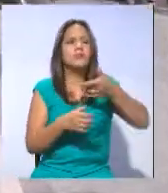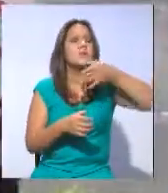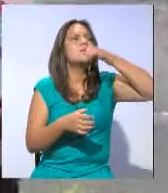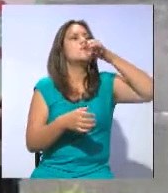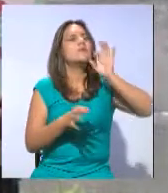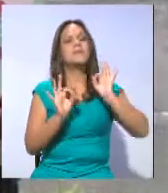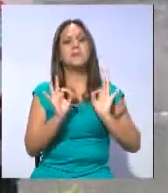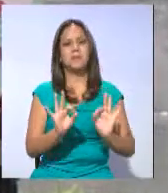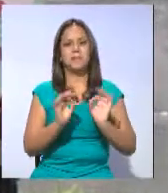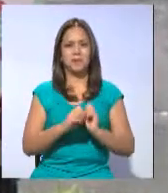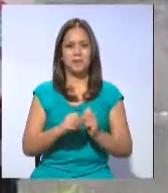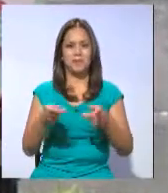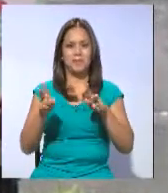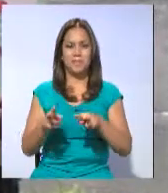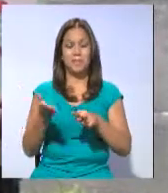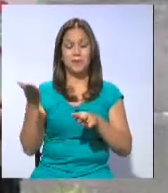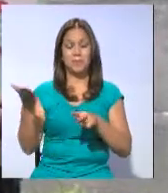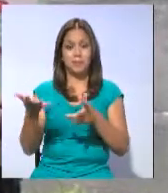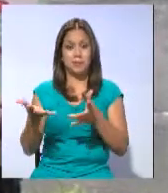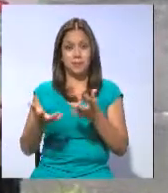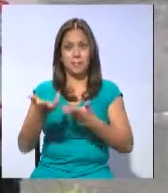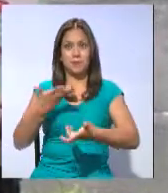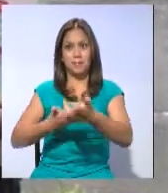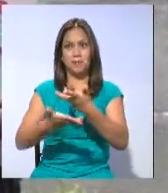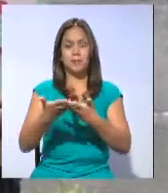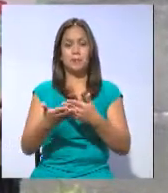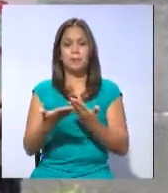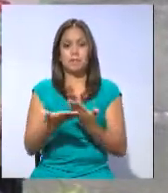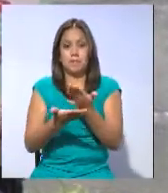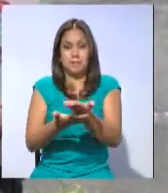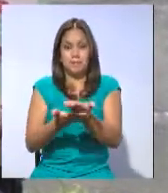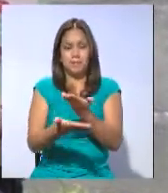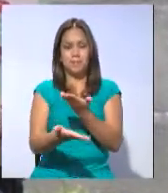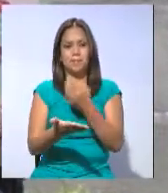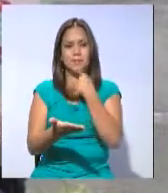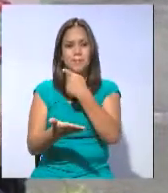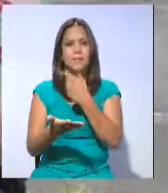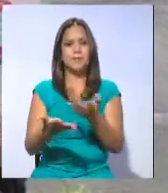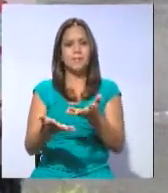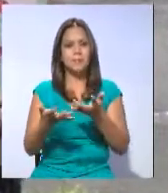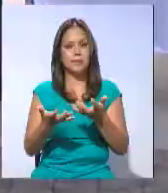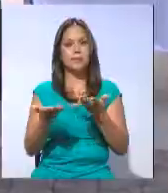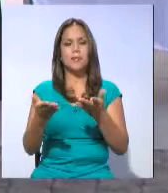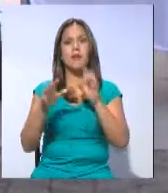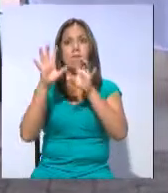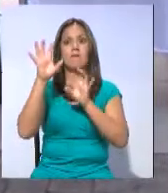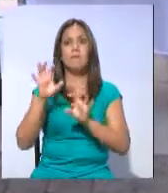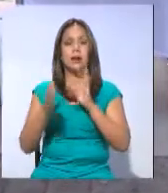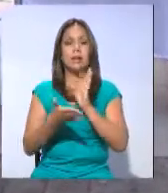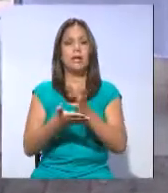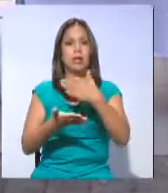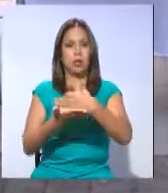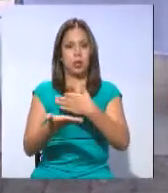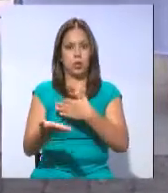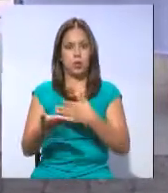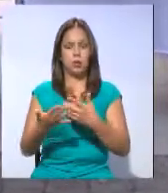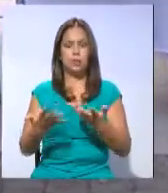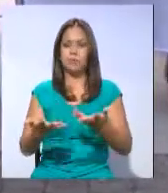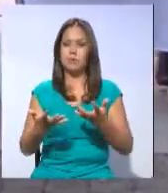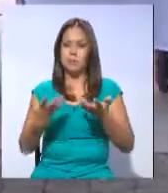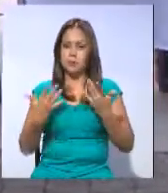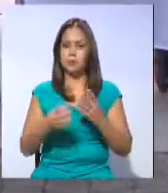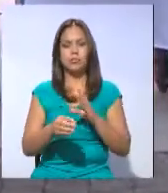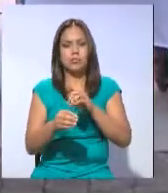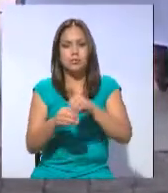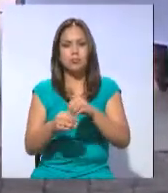nuestro mercado. Esta iniciativa de la Casa Legislativa de Pichincha impulsa las denominadas ferias en territorio, que cuenta con la participación